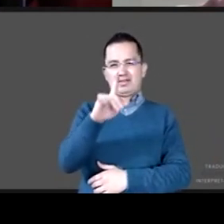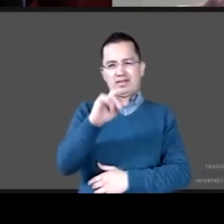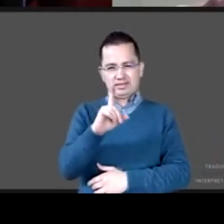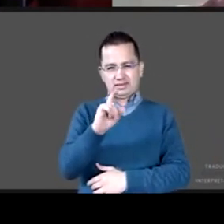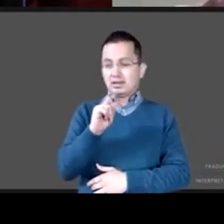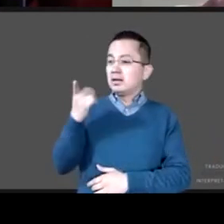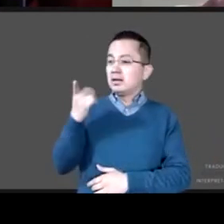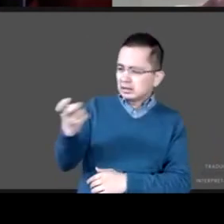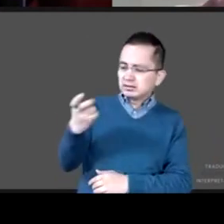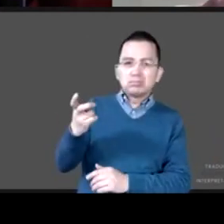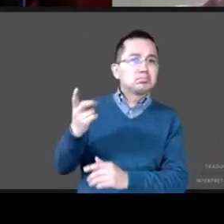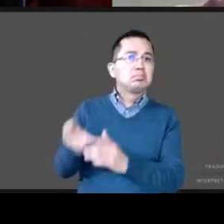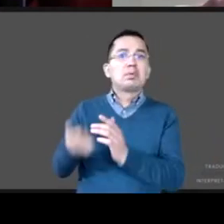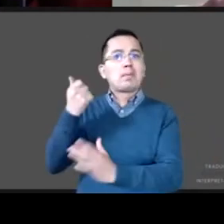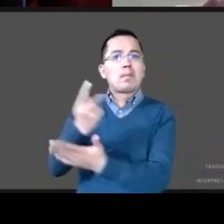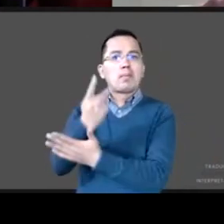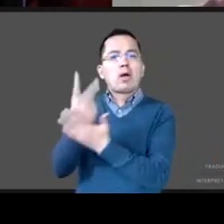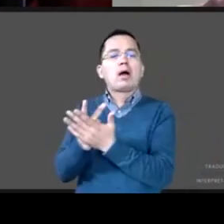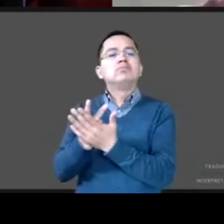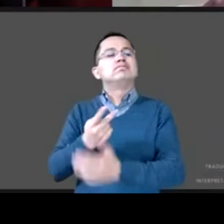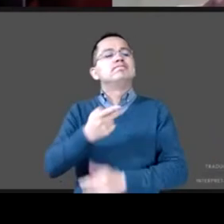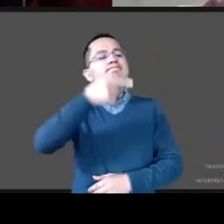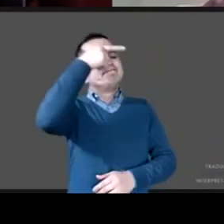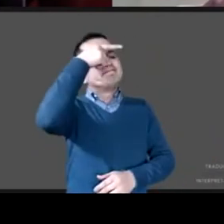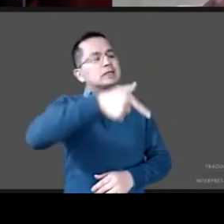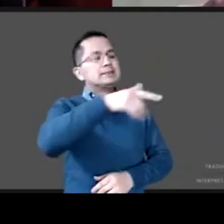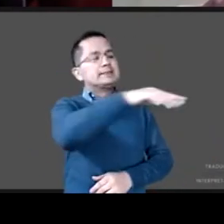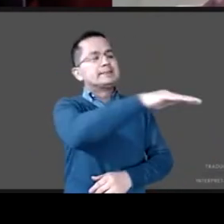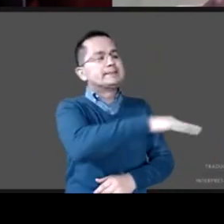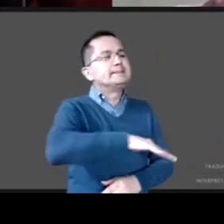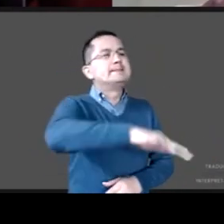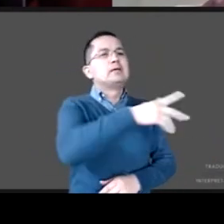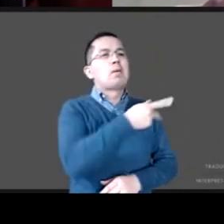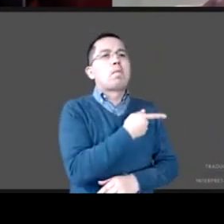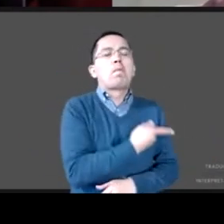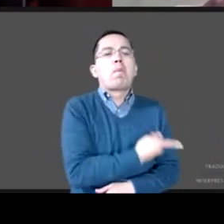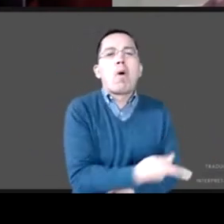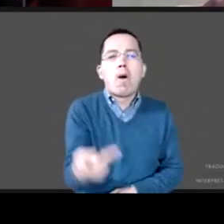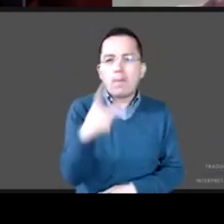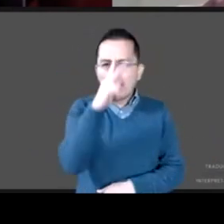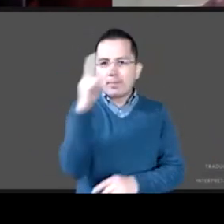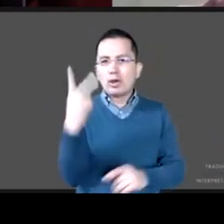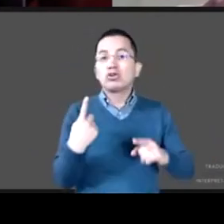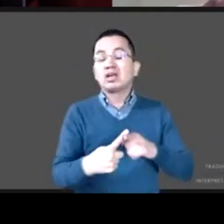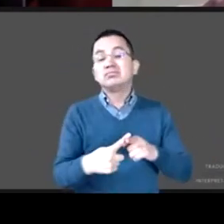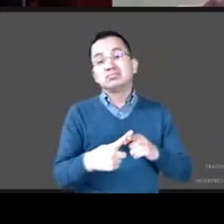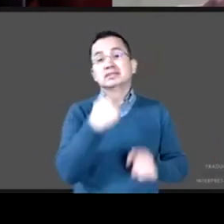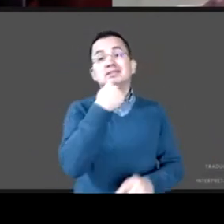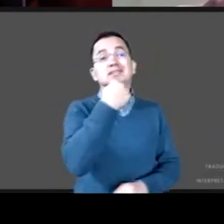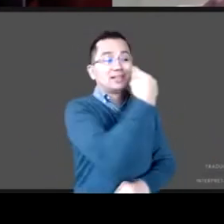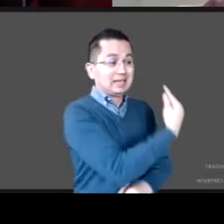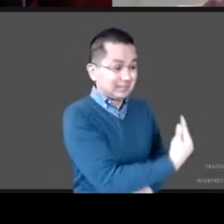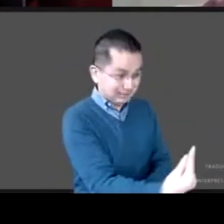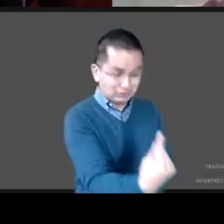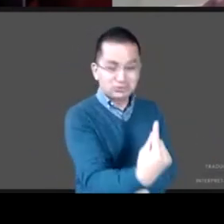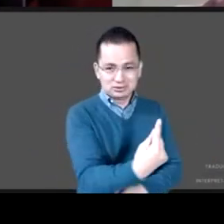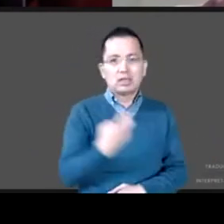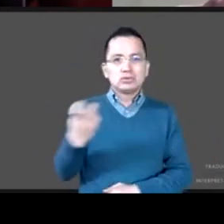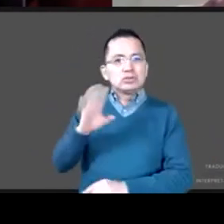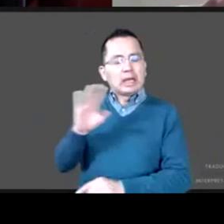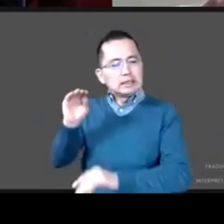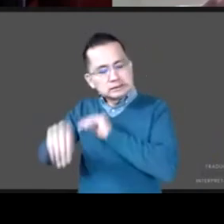que la pobreza tiene un rostro de infancia y se genera una serie de programas que son los antecedentes a esta